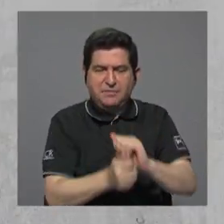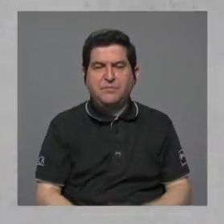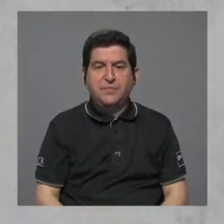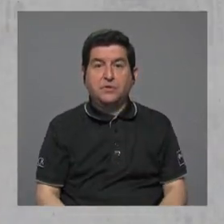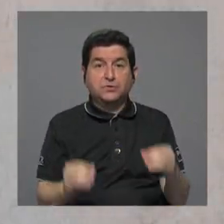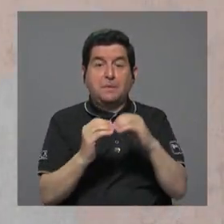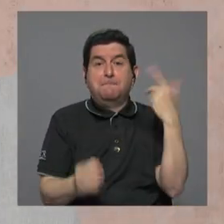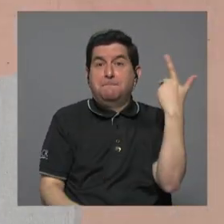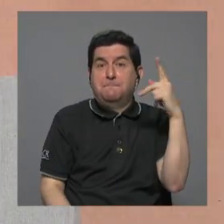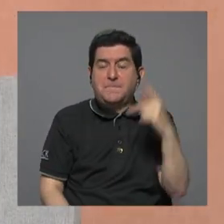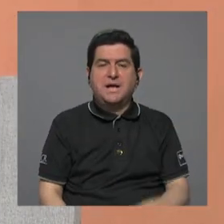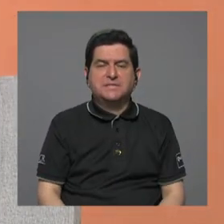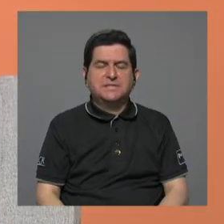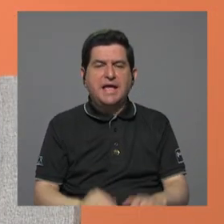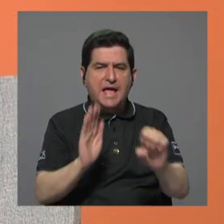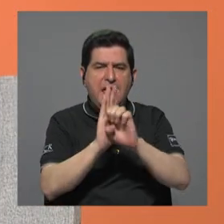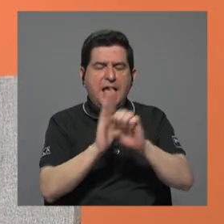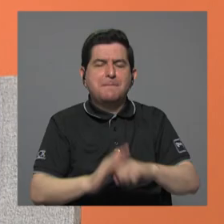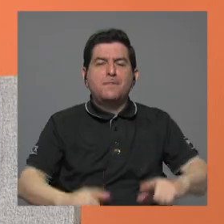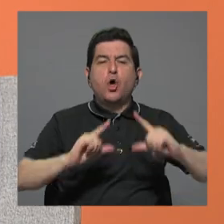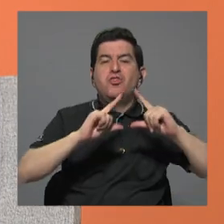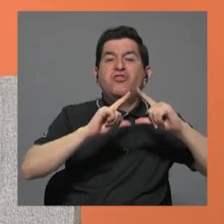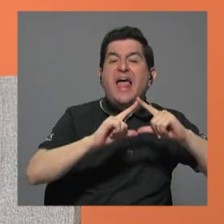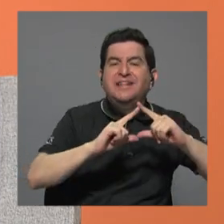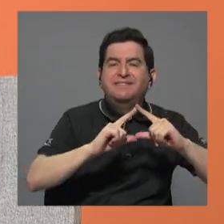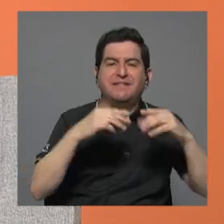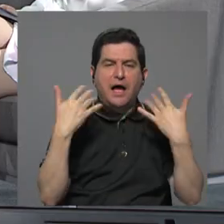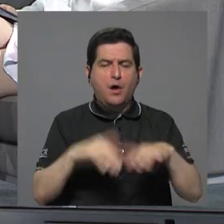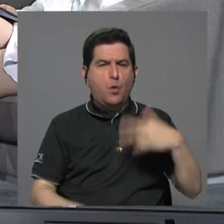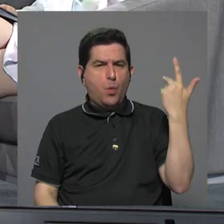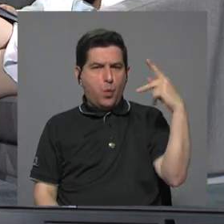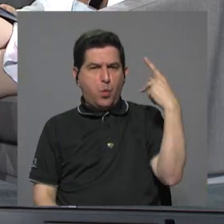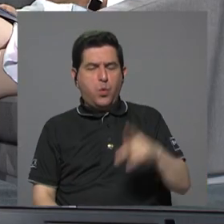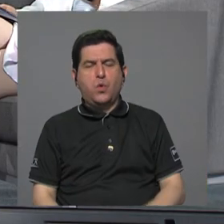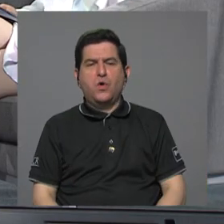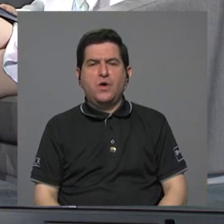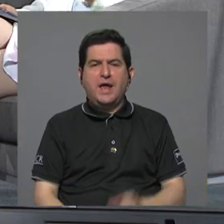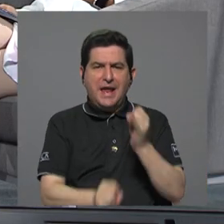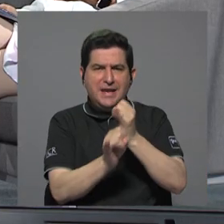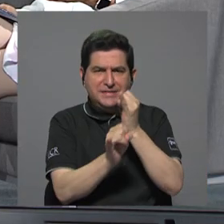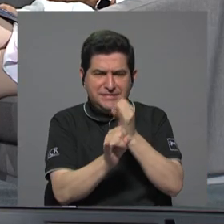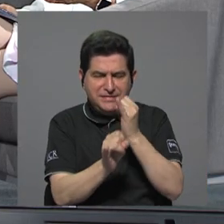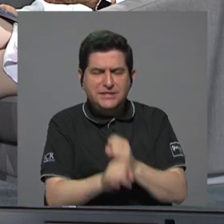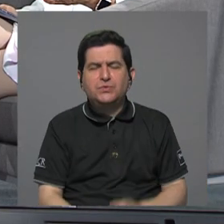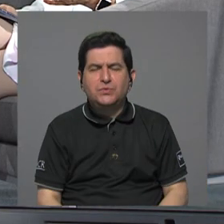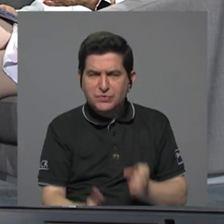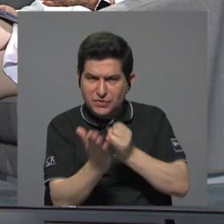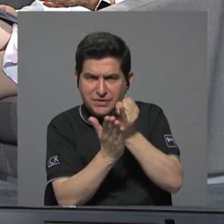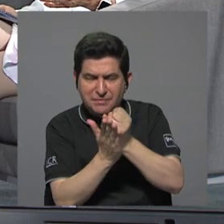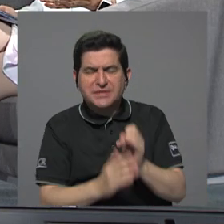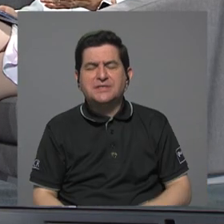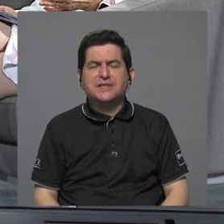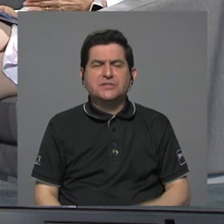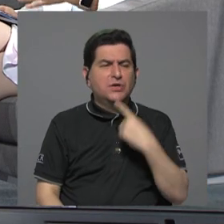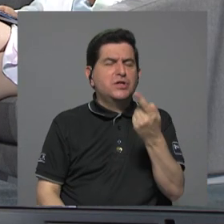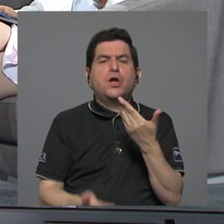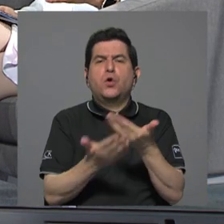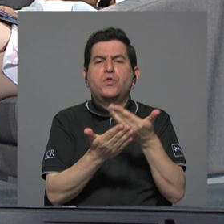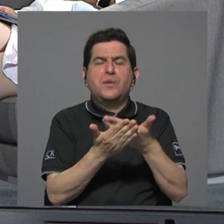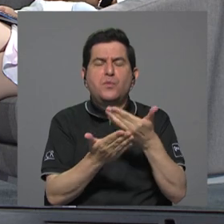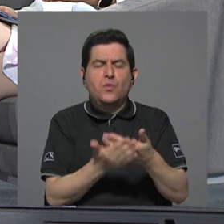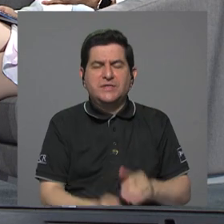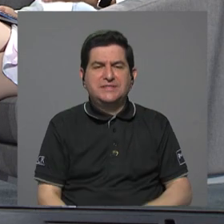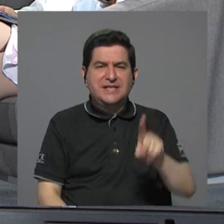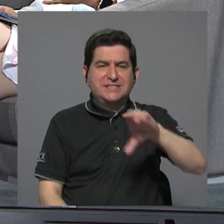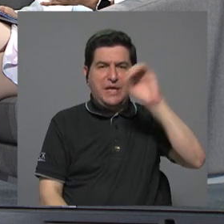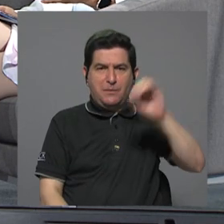volvió más peligroso. Como fue Delta, que fue muy agresiva, y que por cierto, el incidencia dijo que de las muestras analizadas, el 100